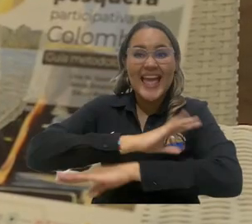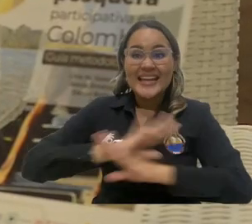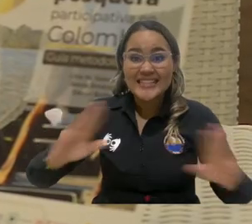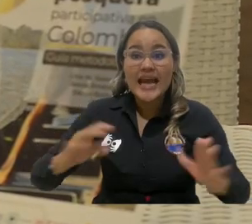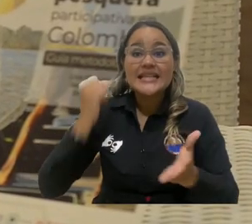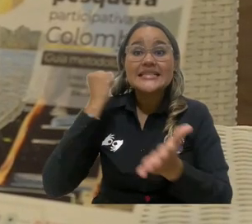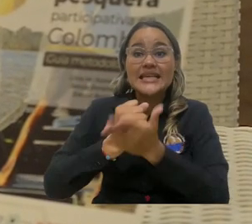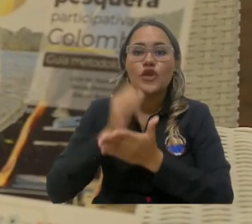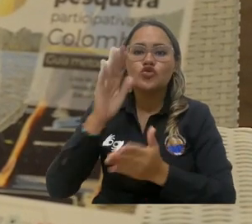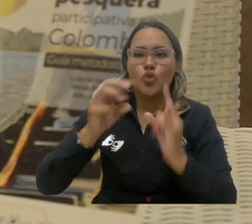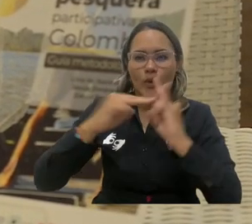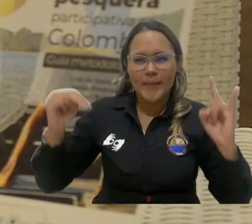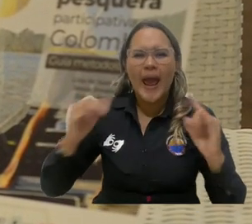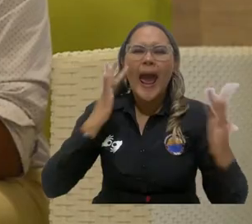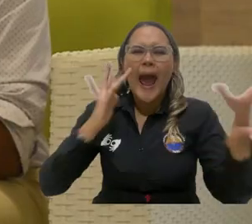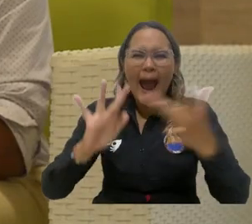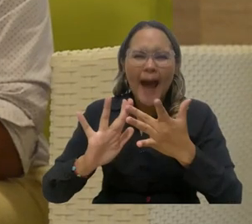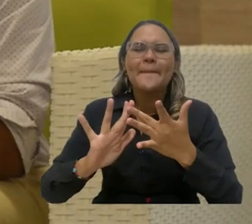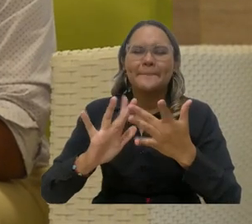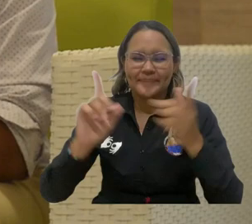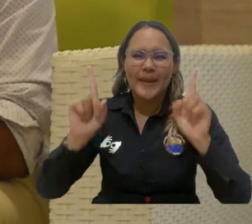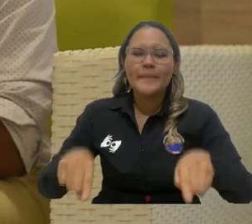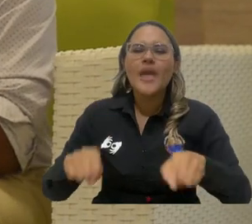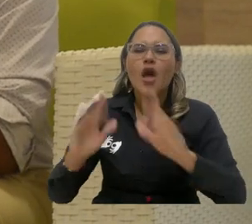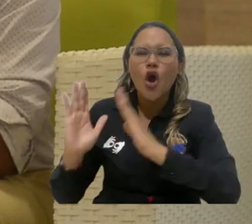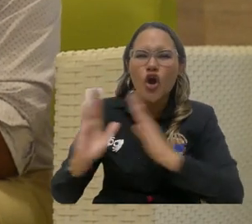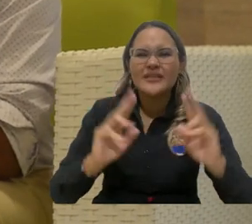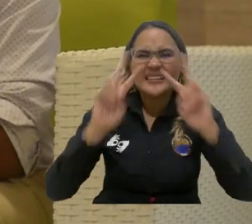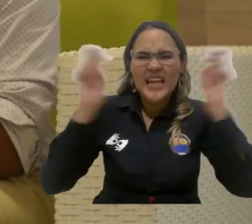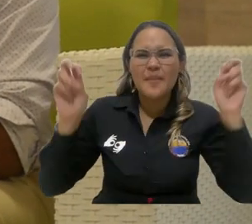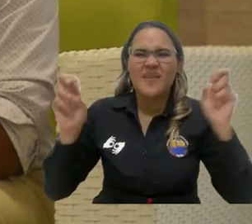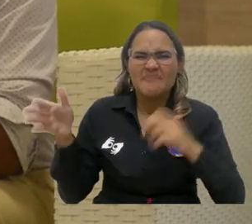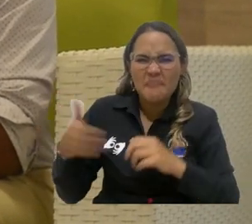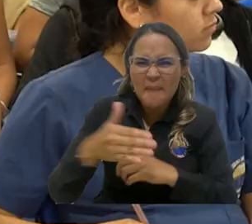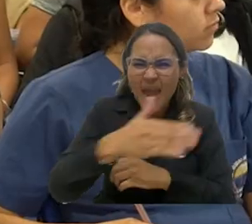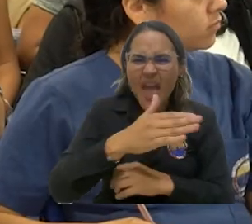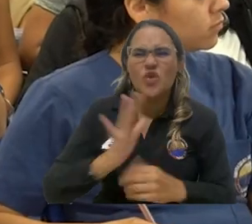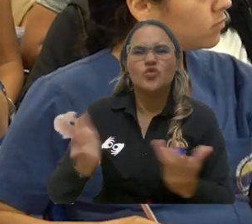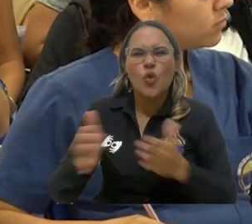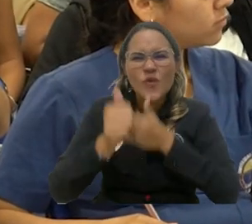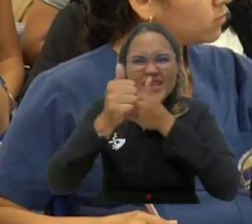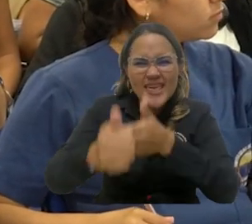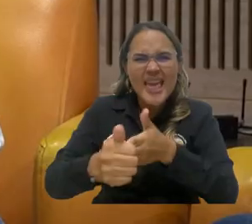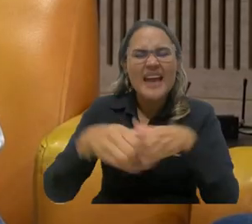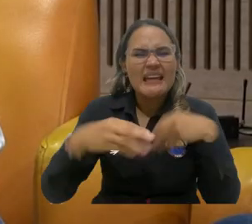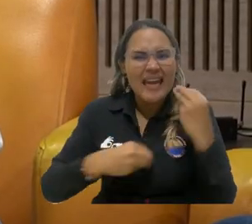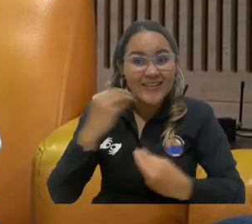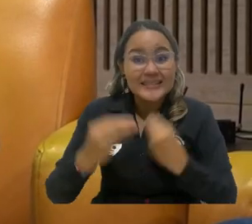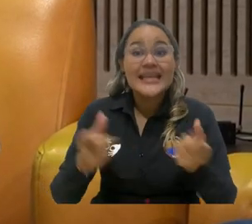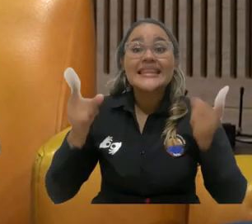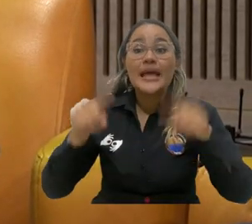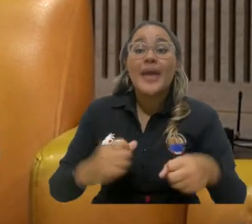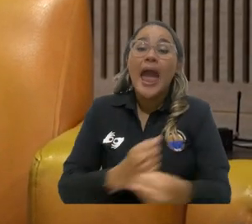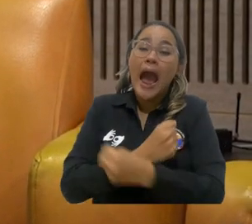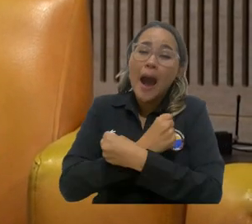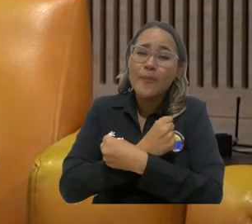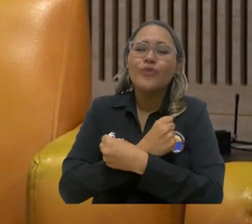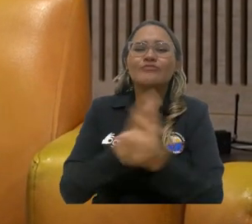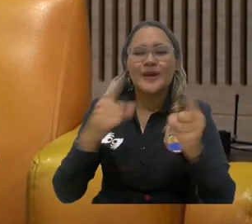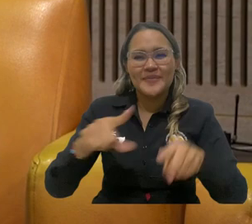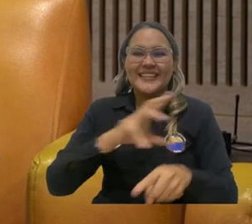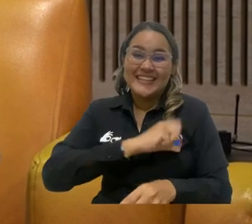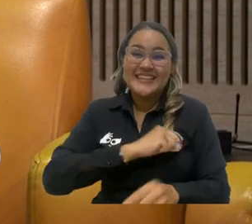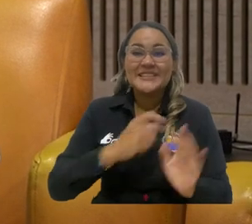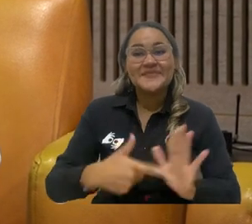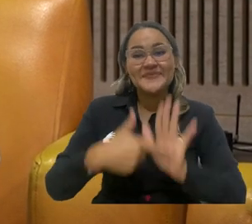el sello editorial Unimagdalena lanzó el libro Ordenación Pesquera Participativa en Colombia, Guía Metodológica, y presentó el titulado